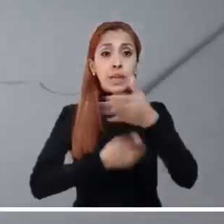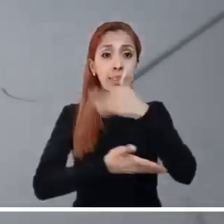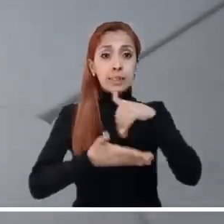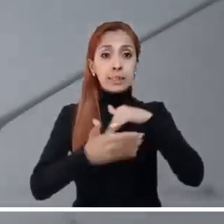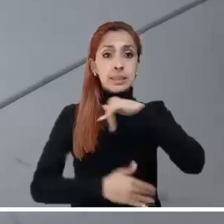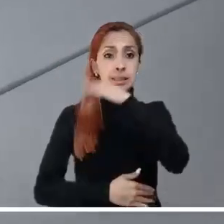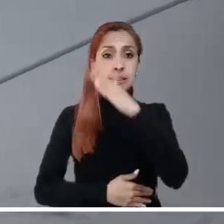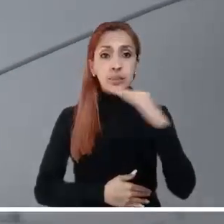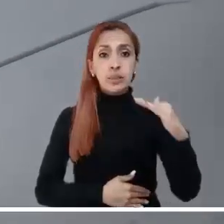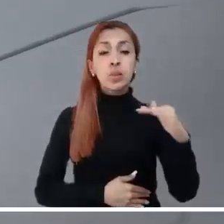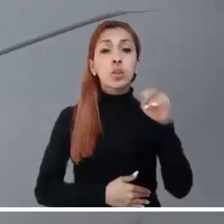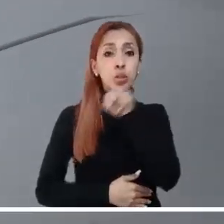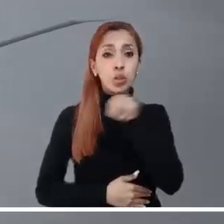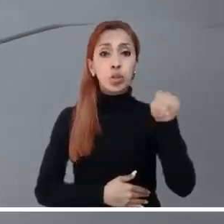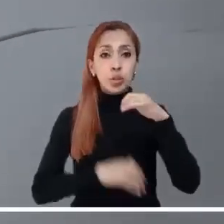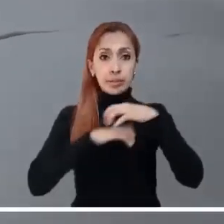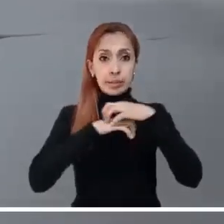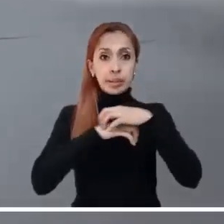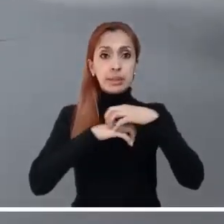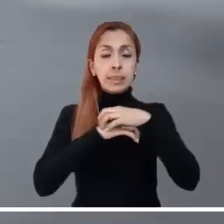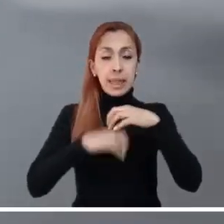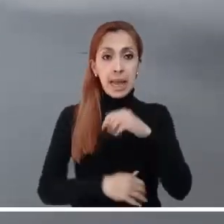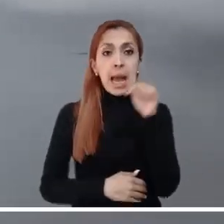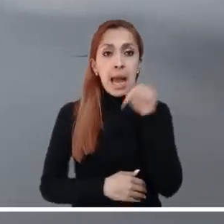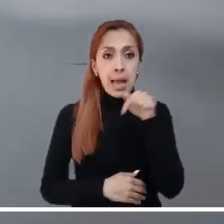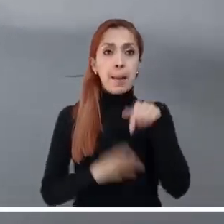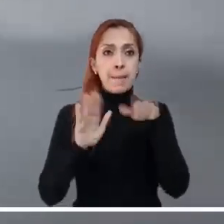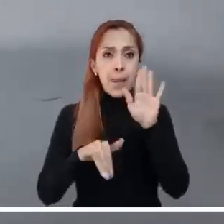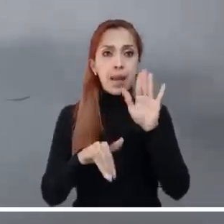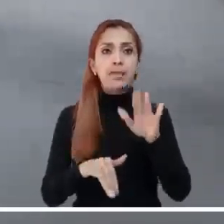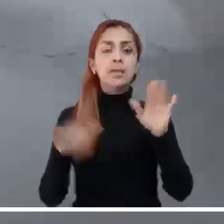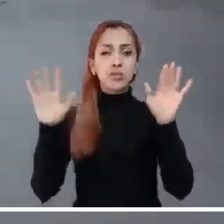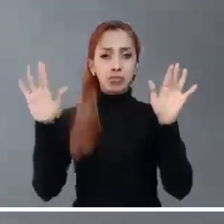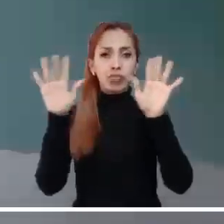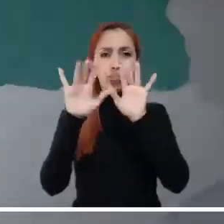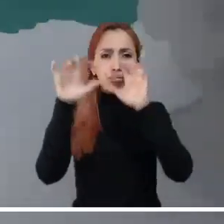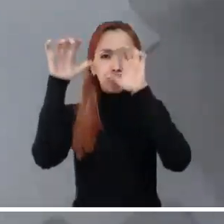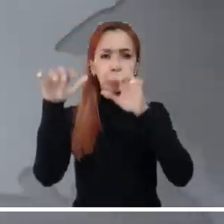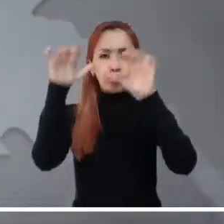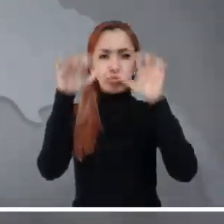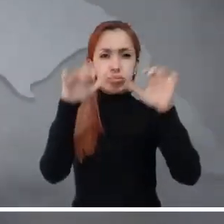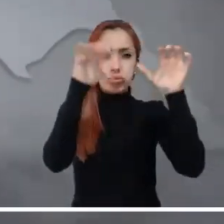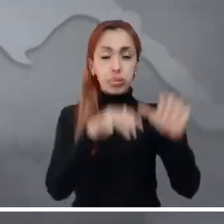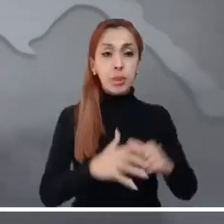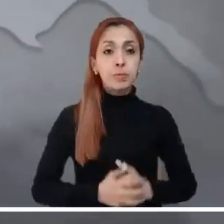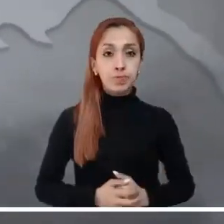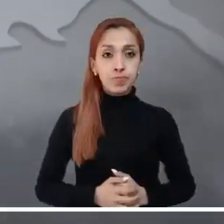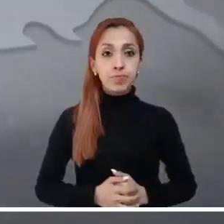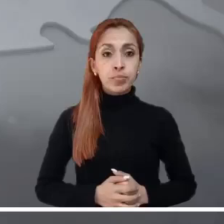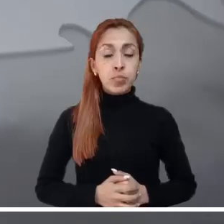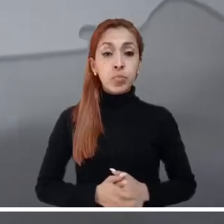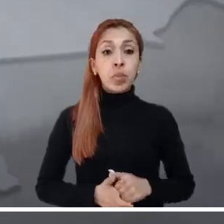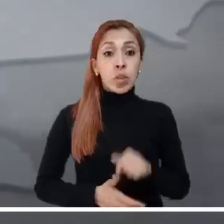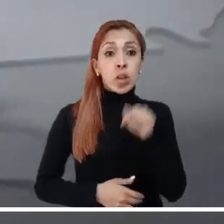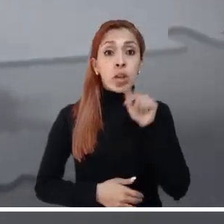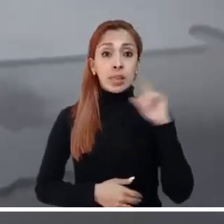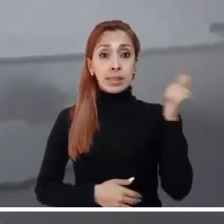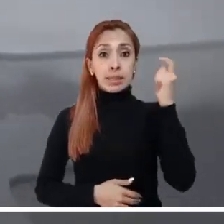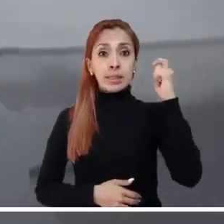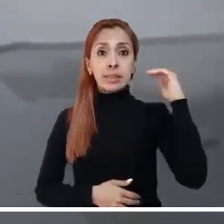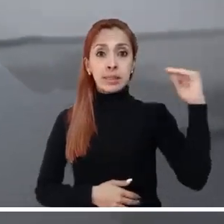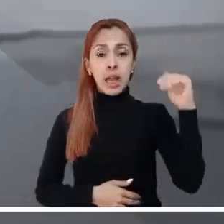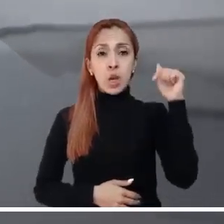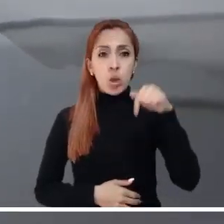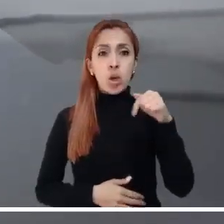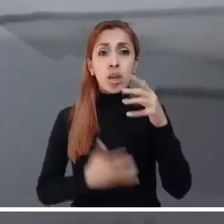centro de Antioquia y el norte de Tolima recibirán los mayores volúmenes de lluvia. Los llanos cierran la jornada con